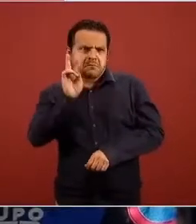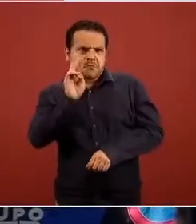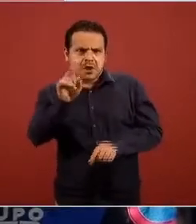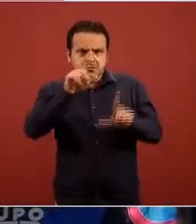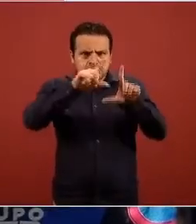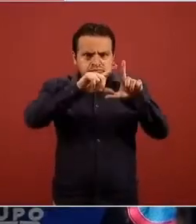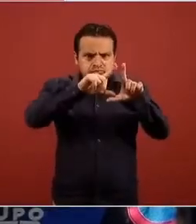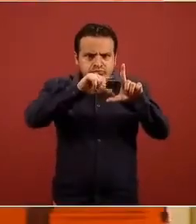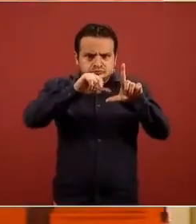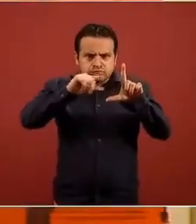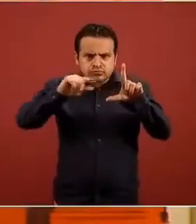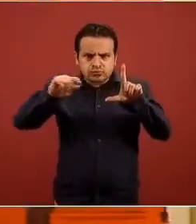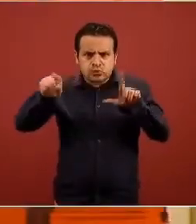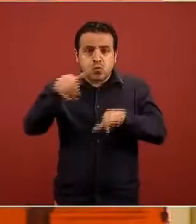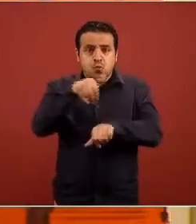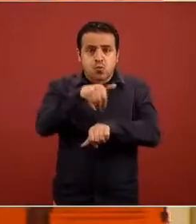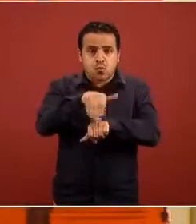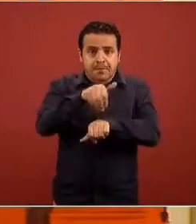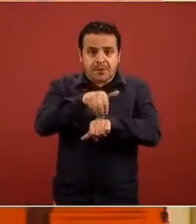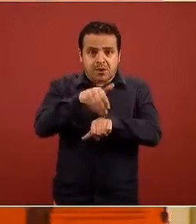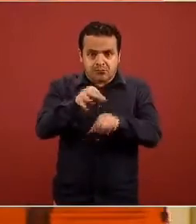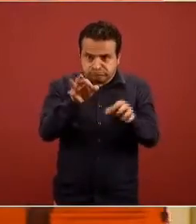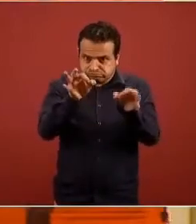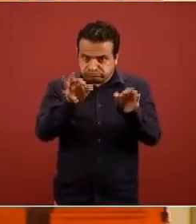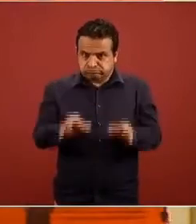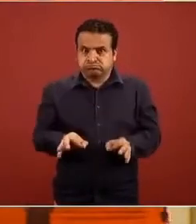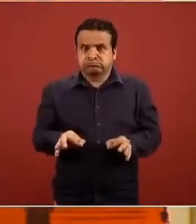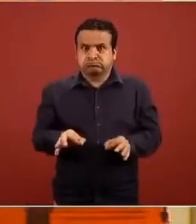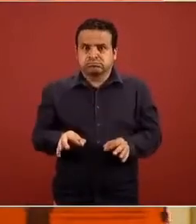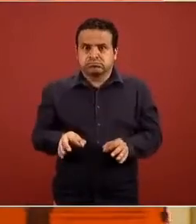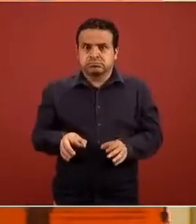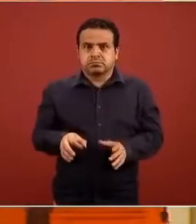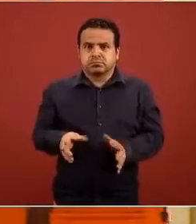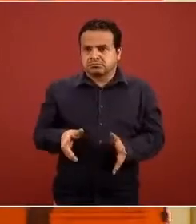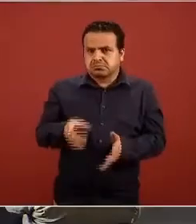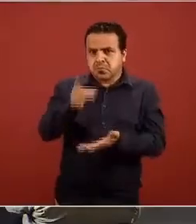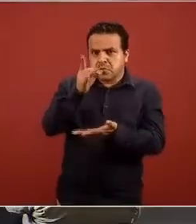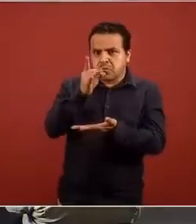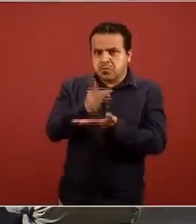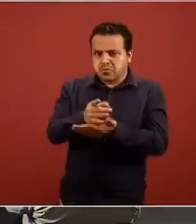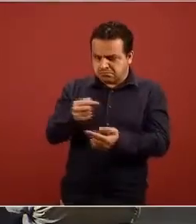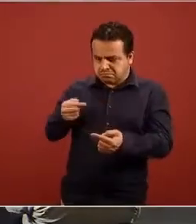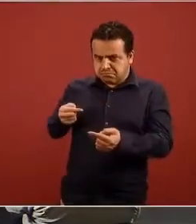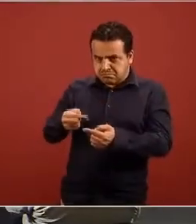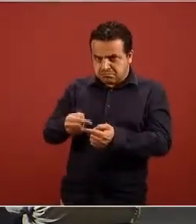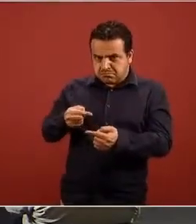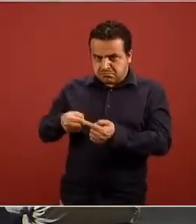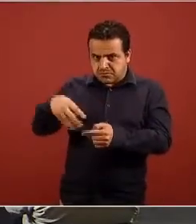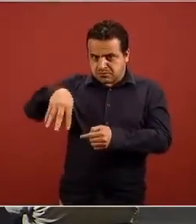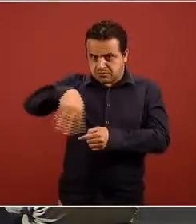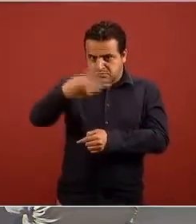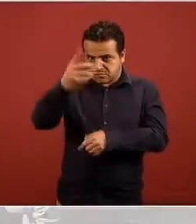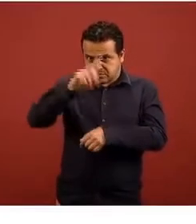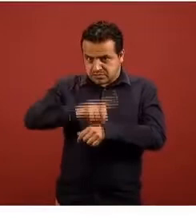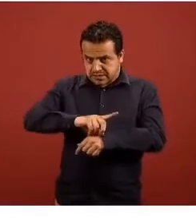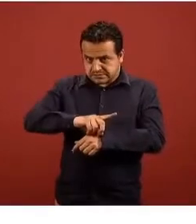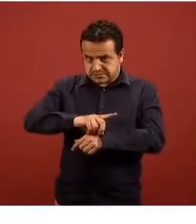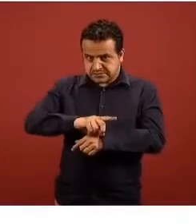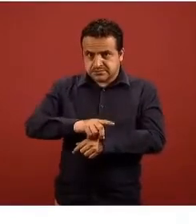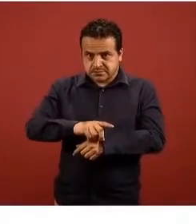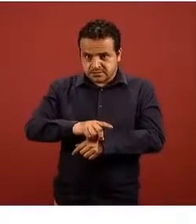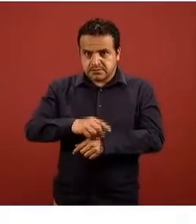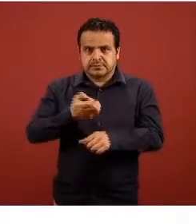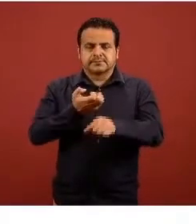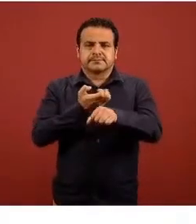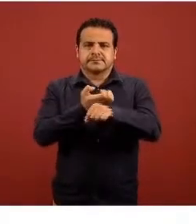enteros y también de solo o ahora con el enfoque de la epidemia activa en México distribuida por entidad